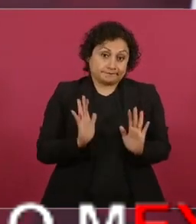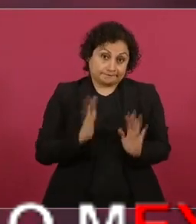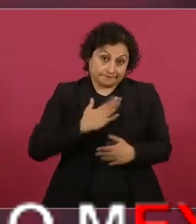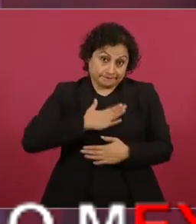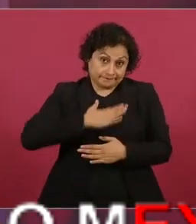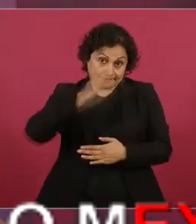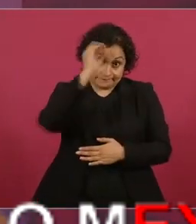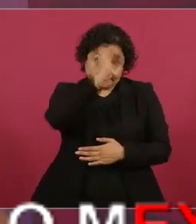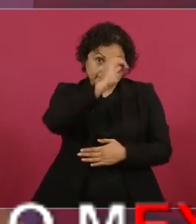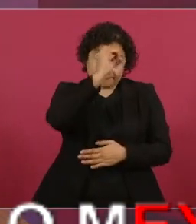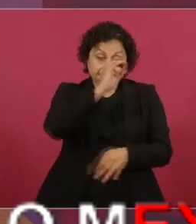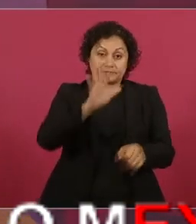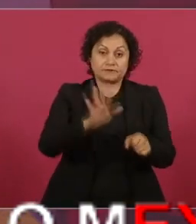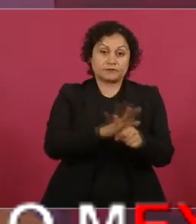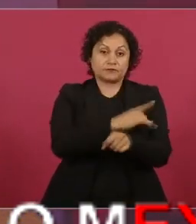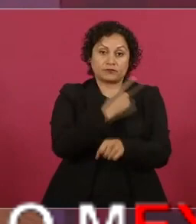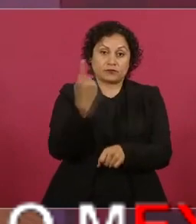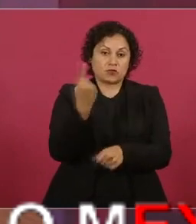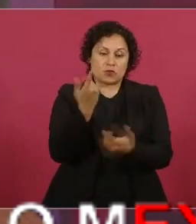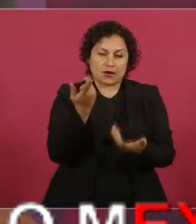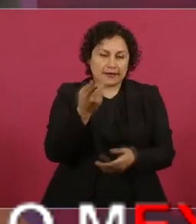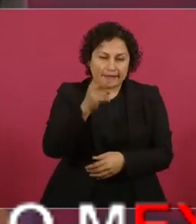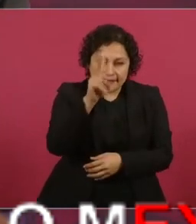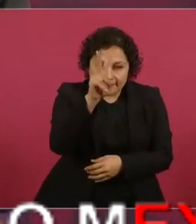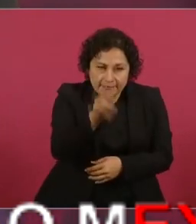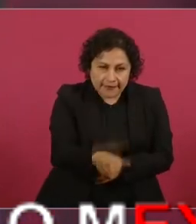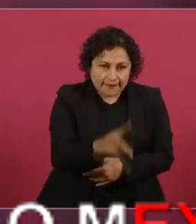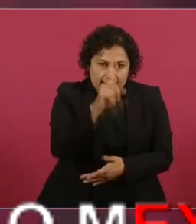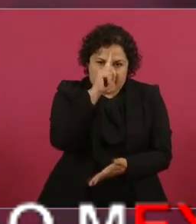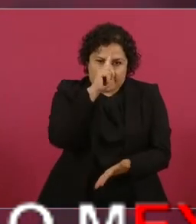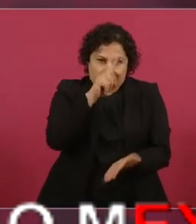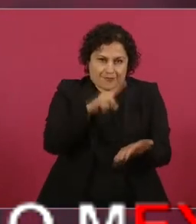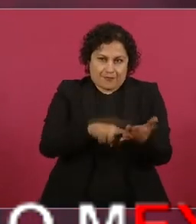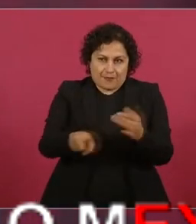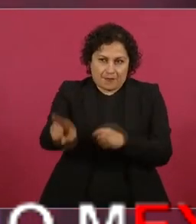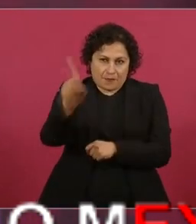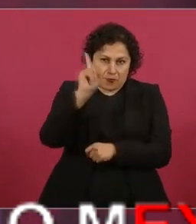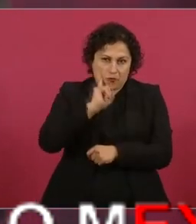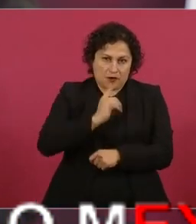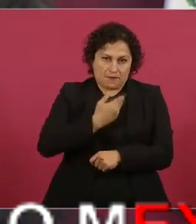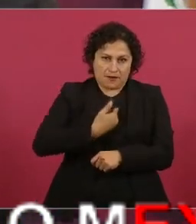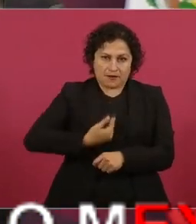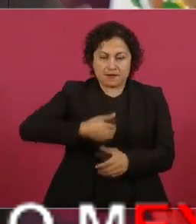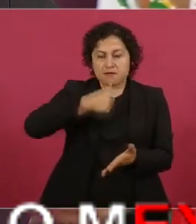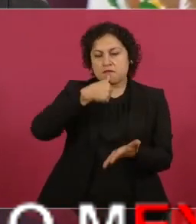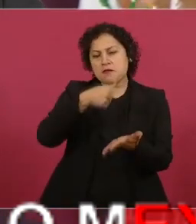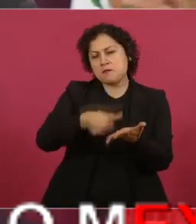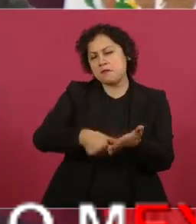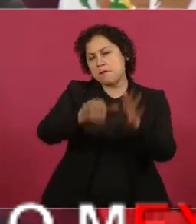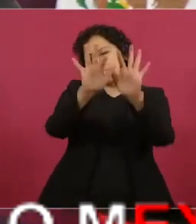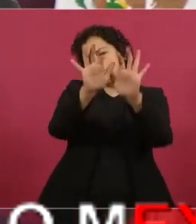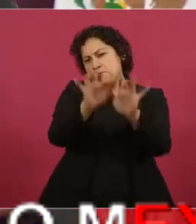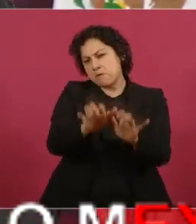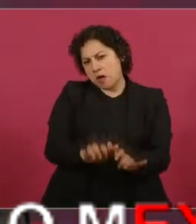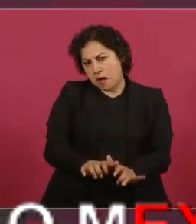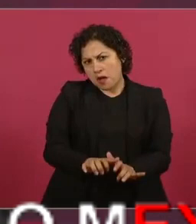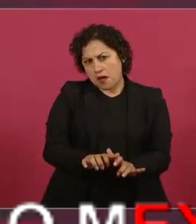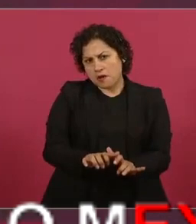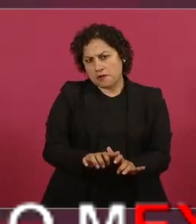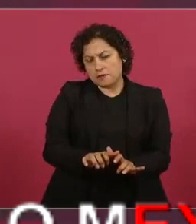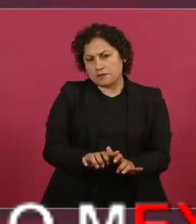que ella haya escrito esto y al mismo tiempo haya dado la orden